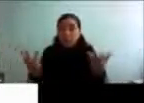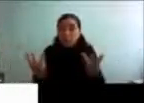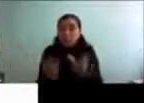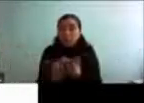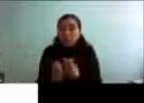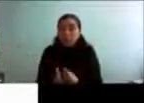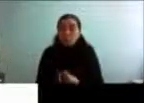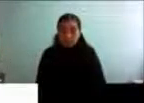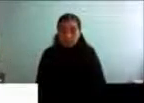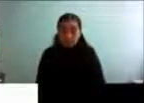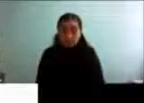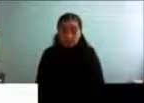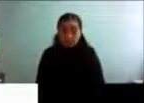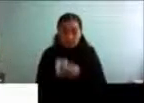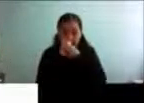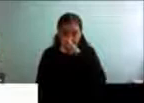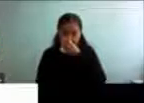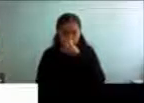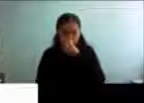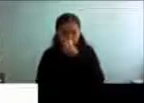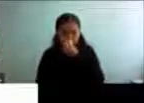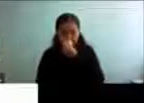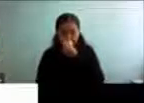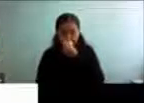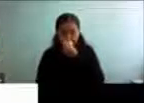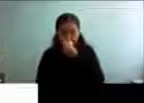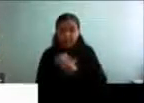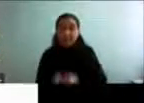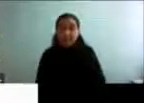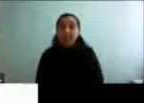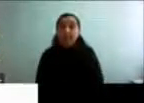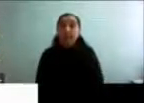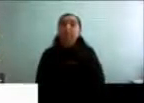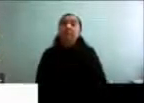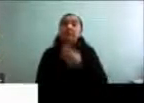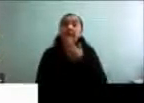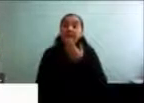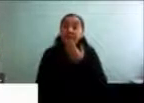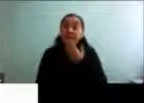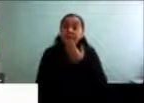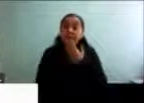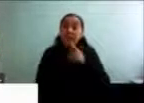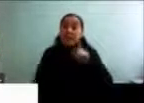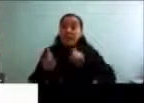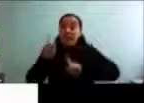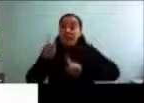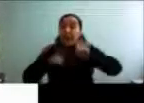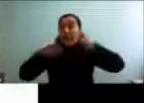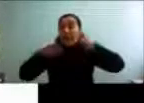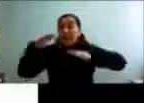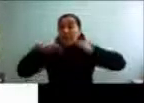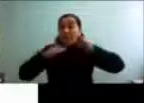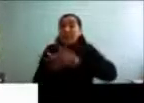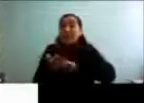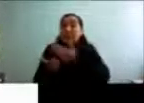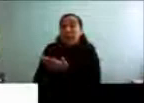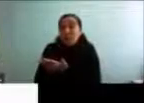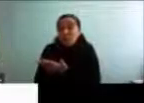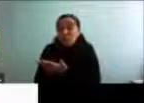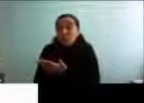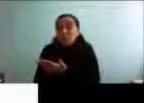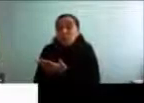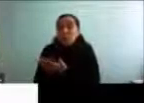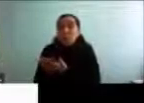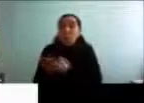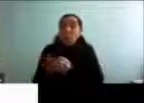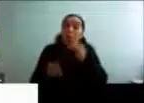porque empieza a ver por temas de salud a veces o por algo que mencionaba la añesca, por